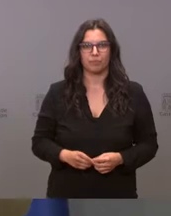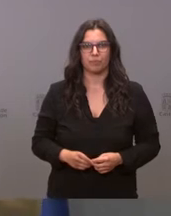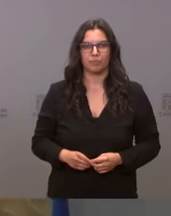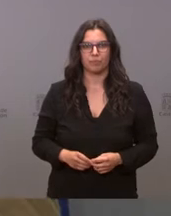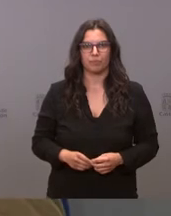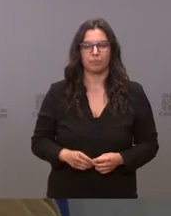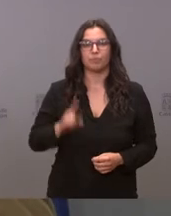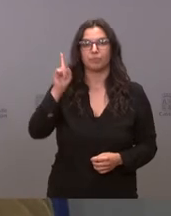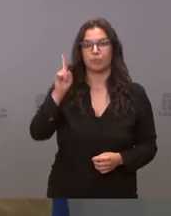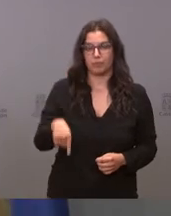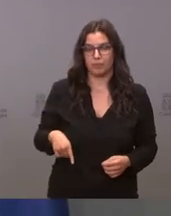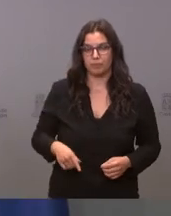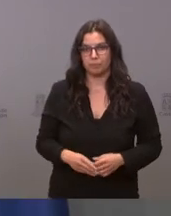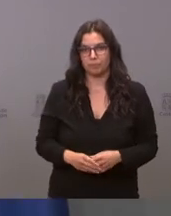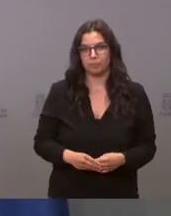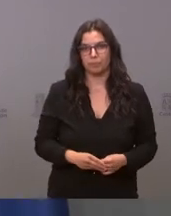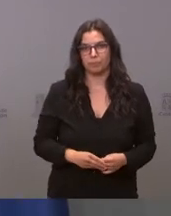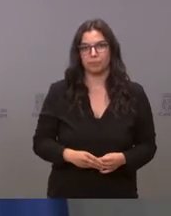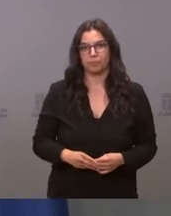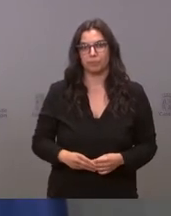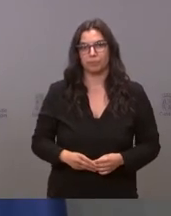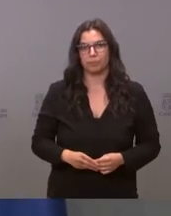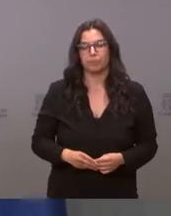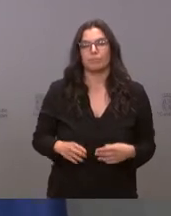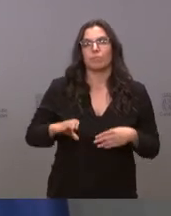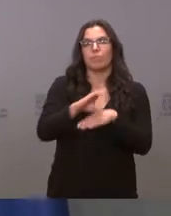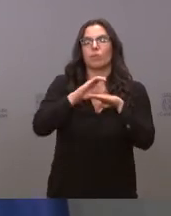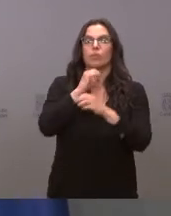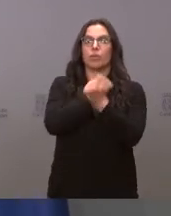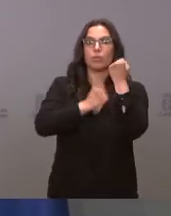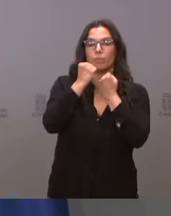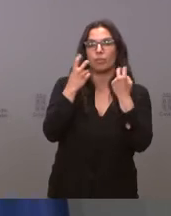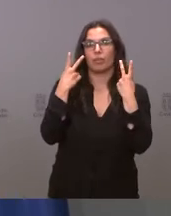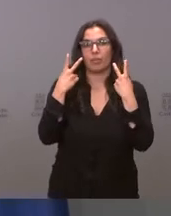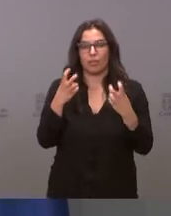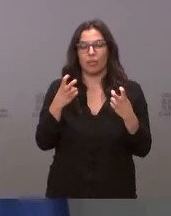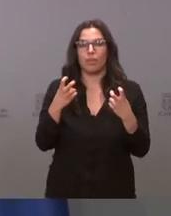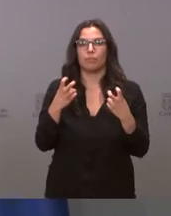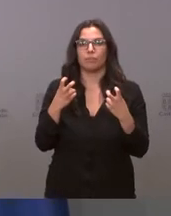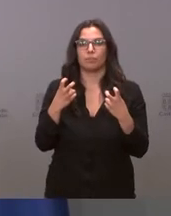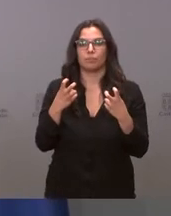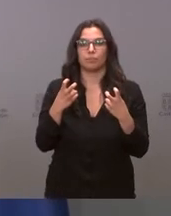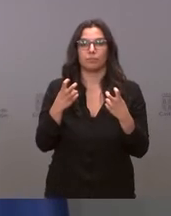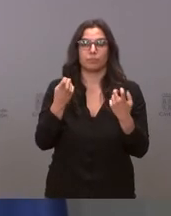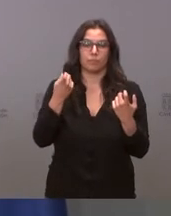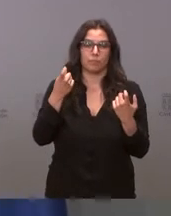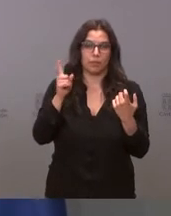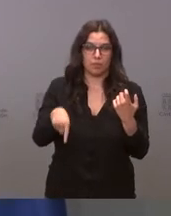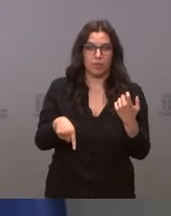También, desde la Consejería de Economía y Hacienda, y también